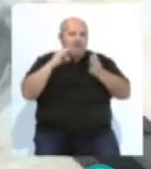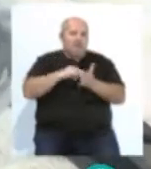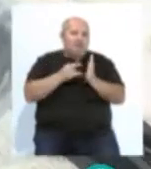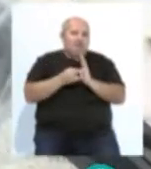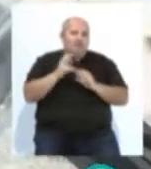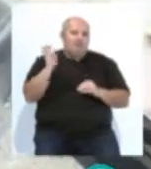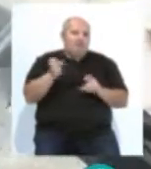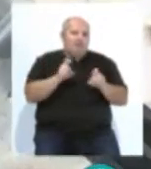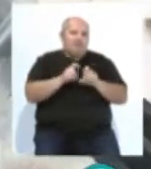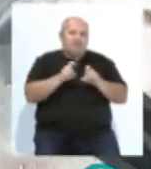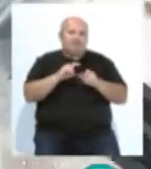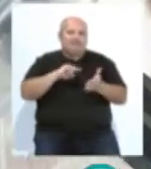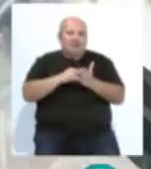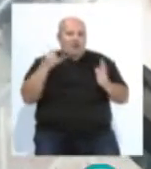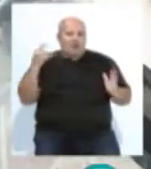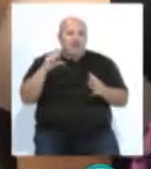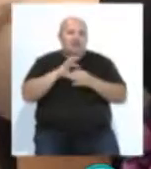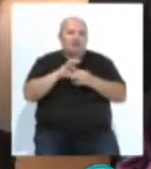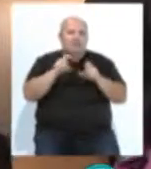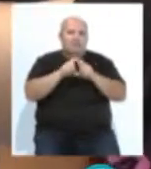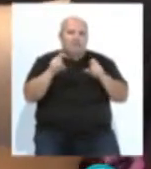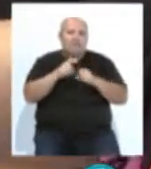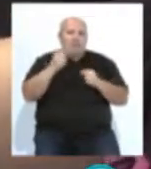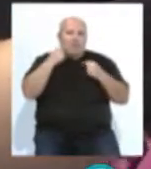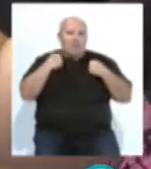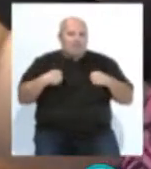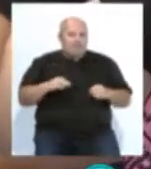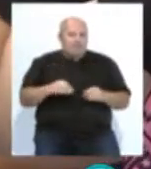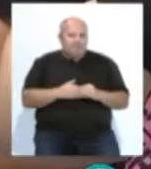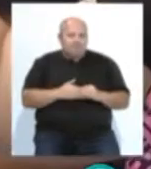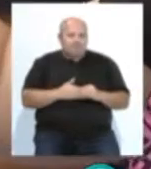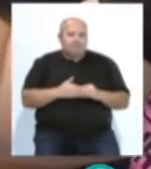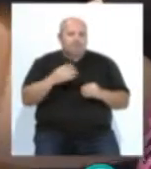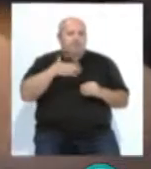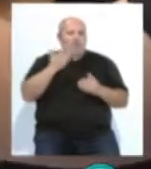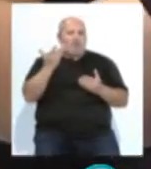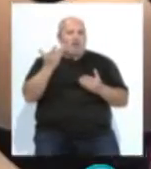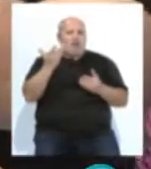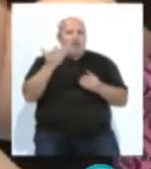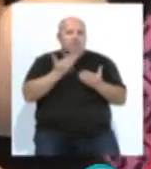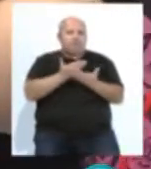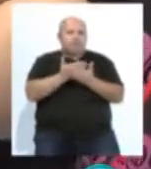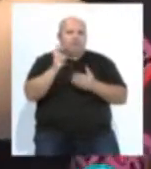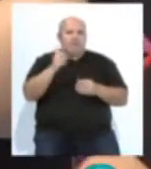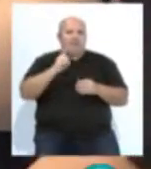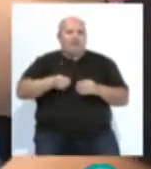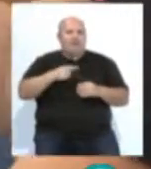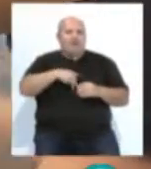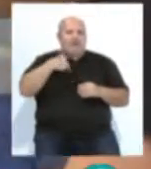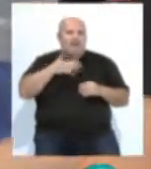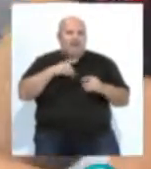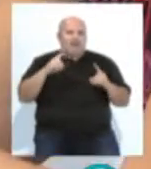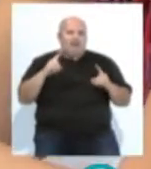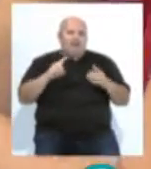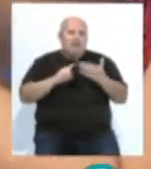proyectos de empresas de base tecnológica y empresas de base humanística. Una convocatoria impulsada desde la Dirección General de Empleo y